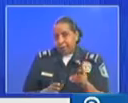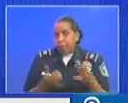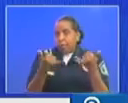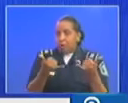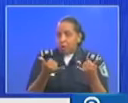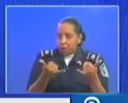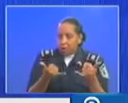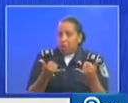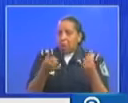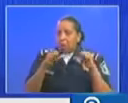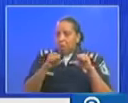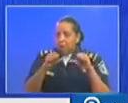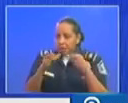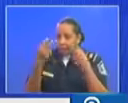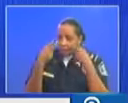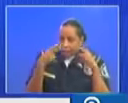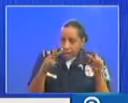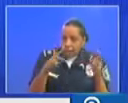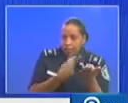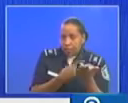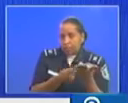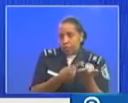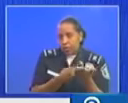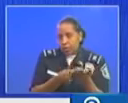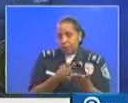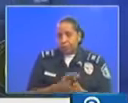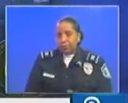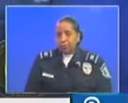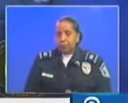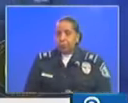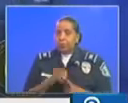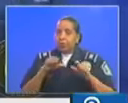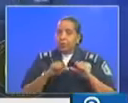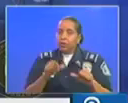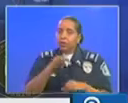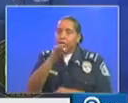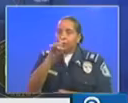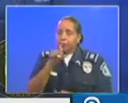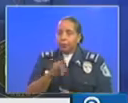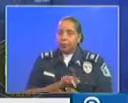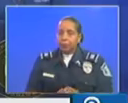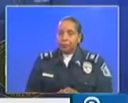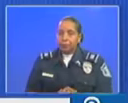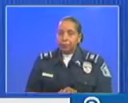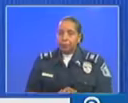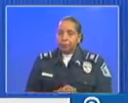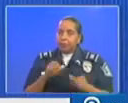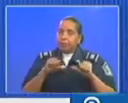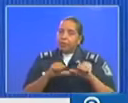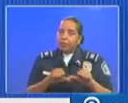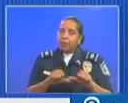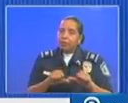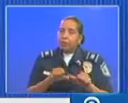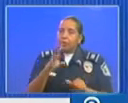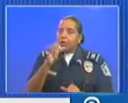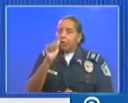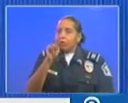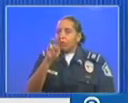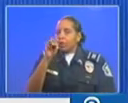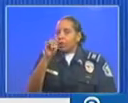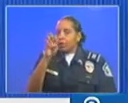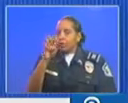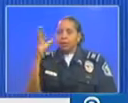en función de las mediciones que hacemos Continuando con las preguntas seguimos ahora con Carmen Heredia de Radio